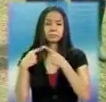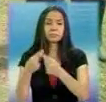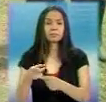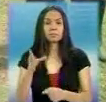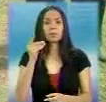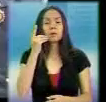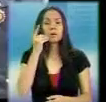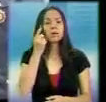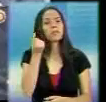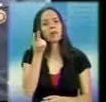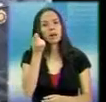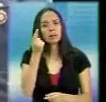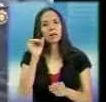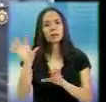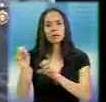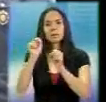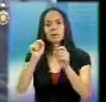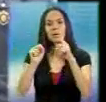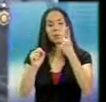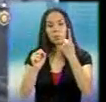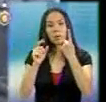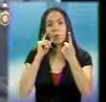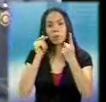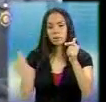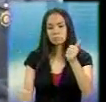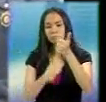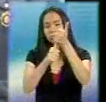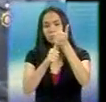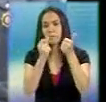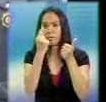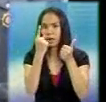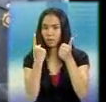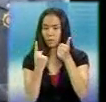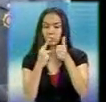nuevo director, aún falta designar al director general adjunto.